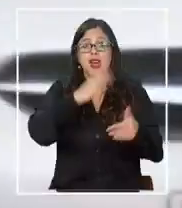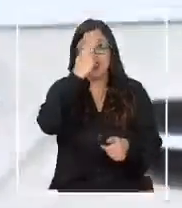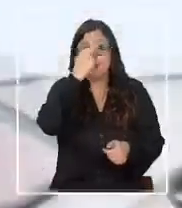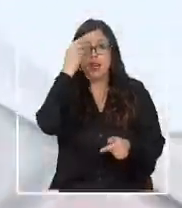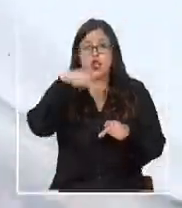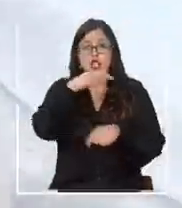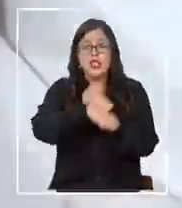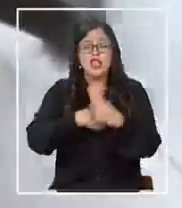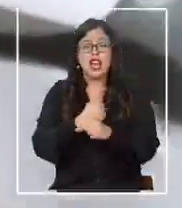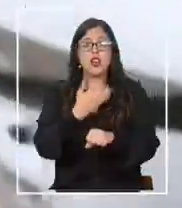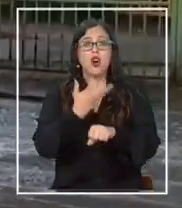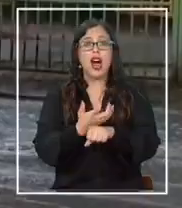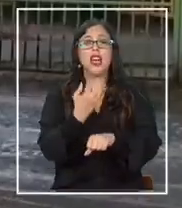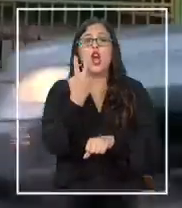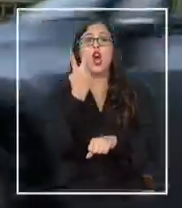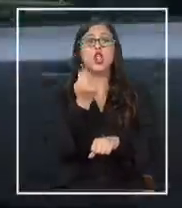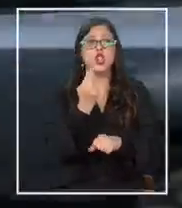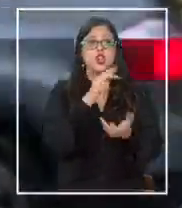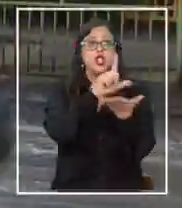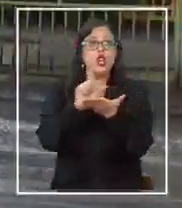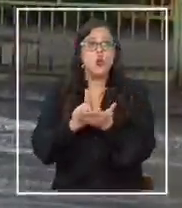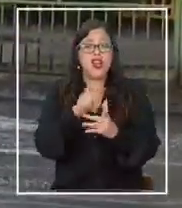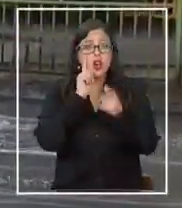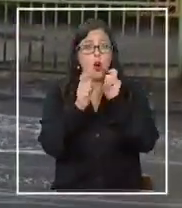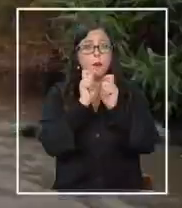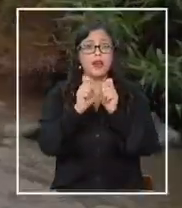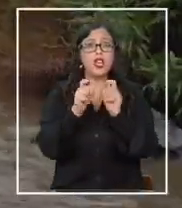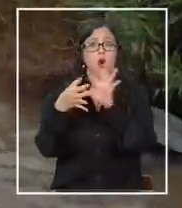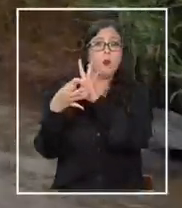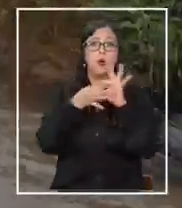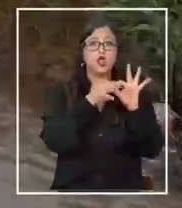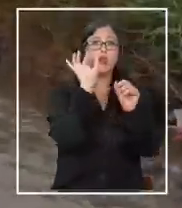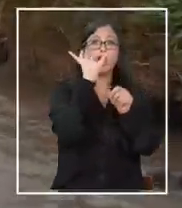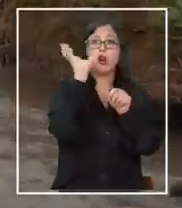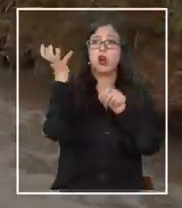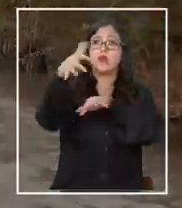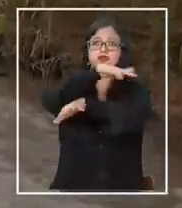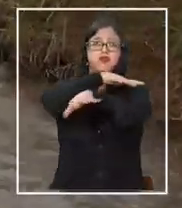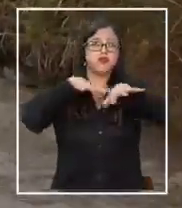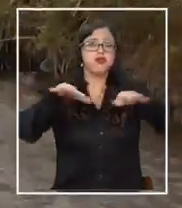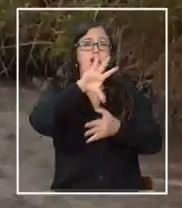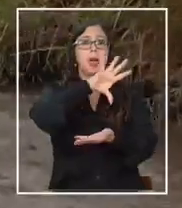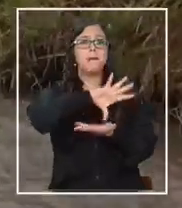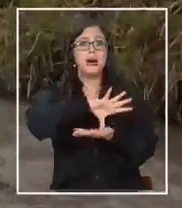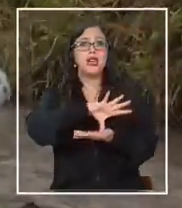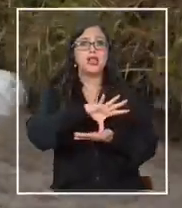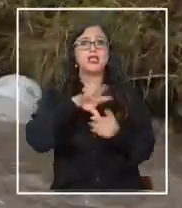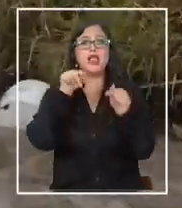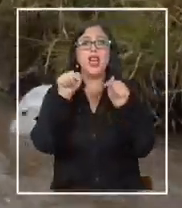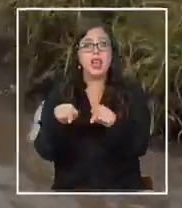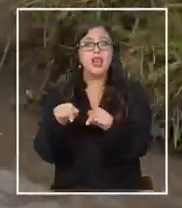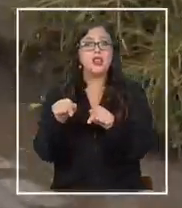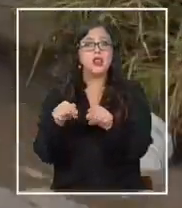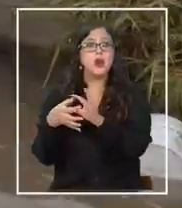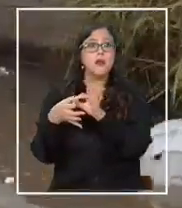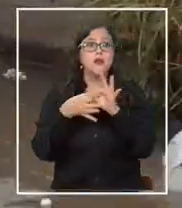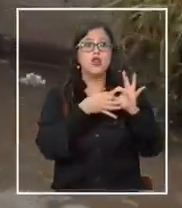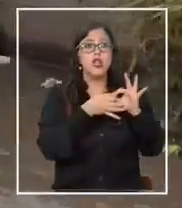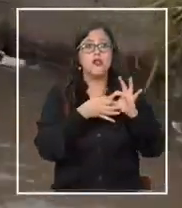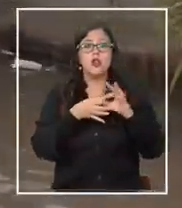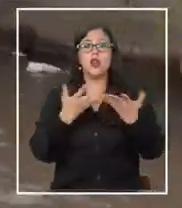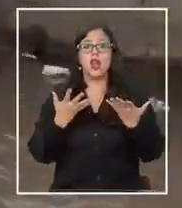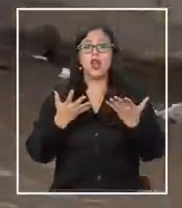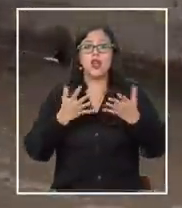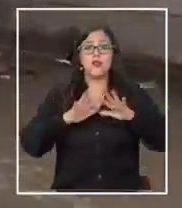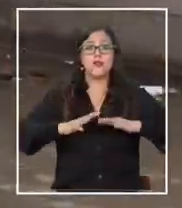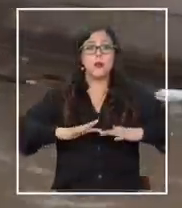existen 12 zonas con alto riesgo de inundación por el cambio climático en nuestro país. Esto principalmente por el aumento